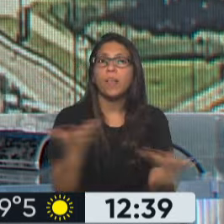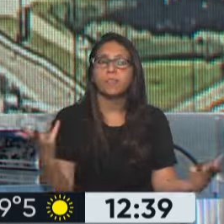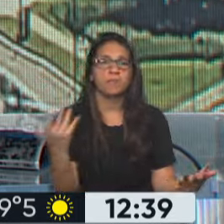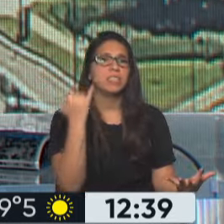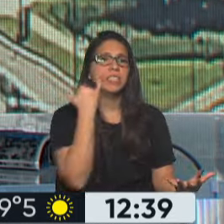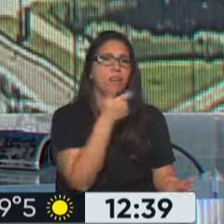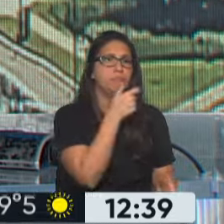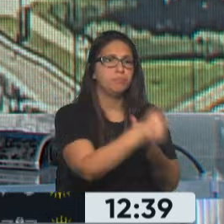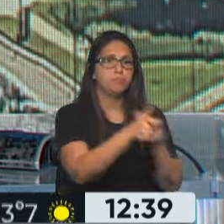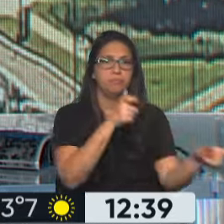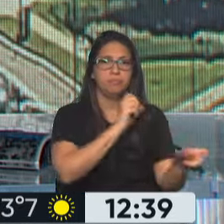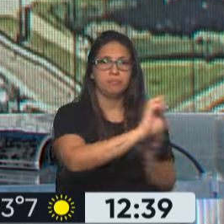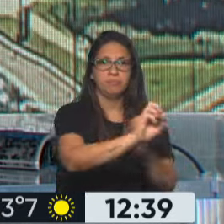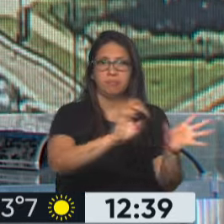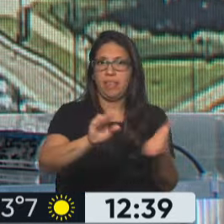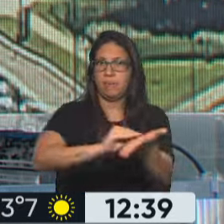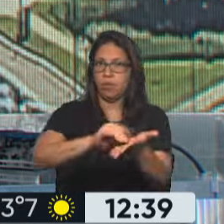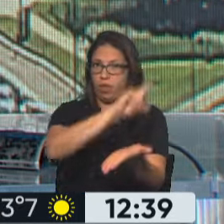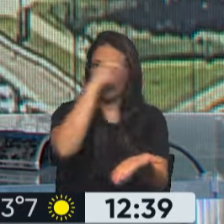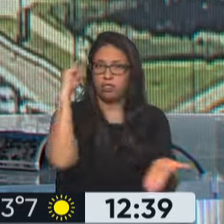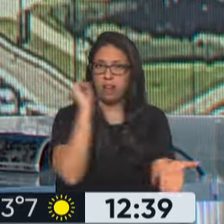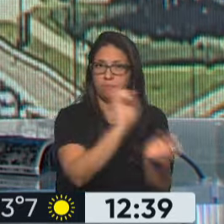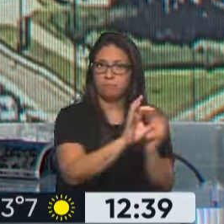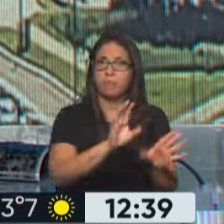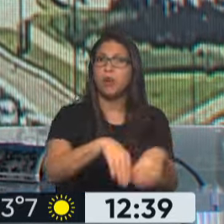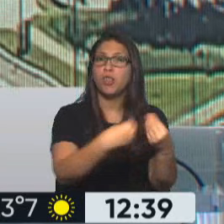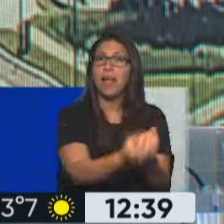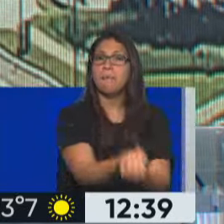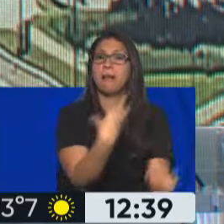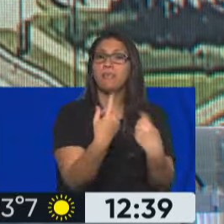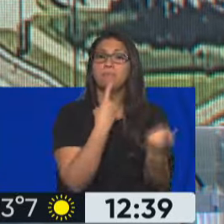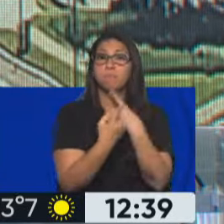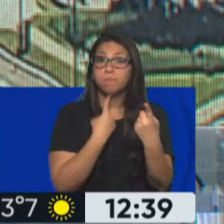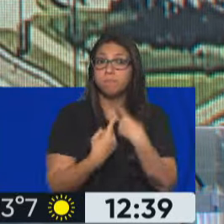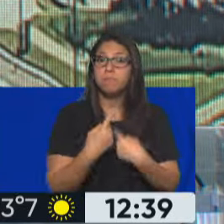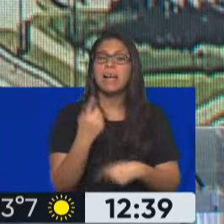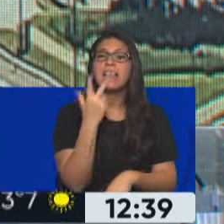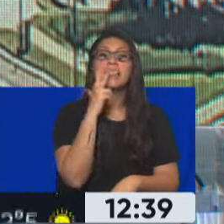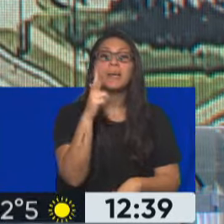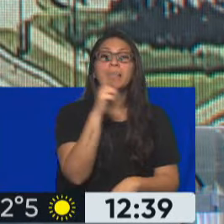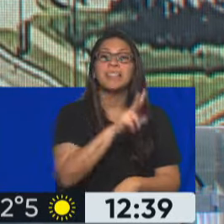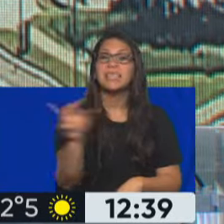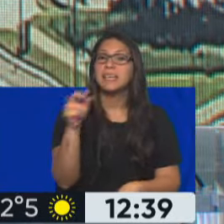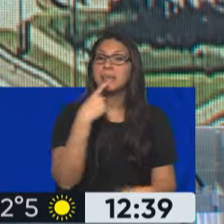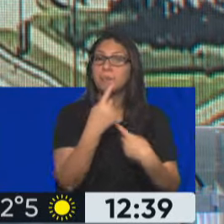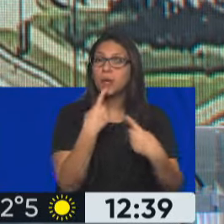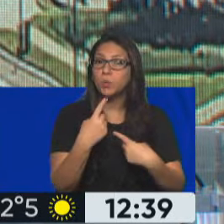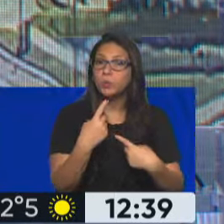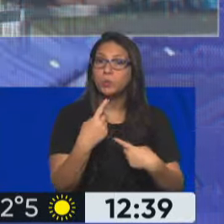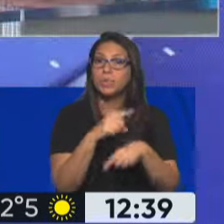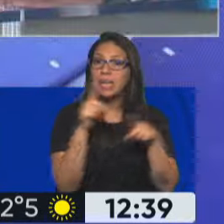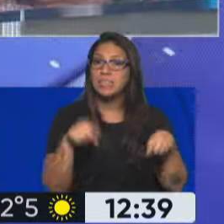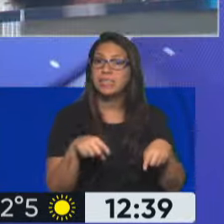respuestas a los diputados nacionales. Los diputados, ¿cuántas preguntas le enviaron? 3.300 preguntas. Coinciden